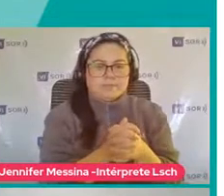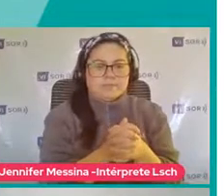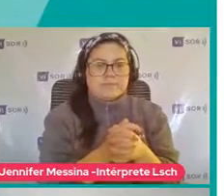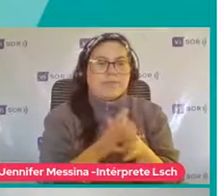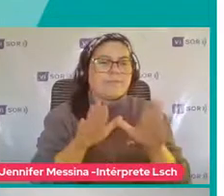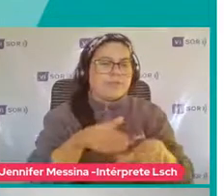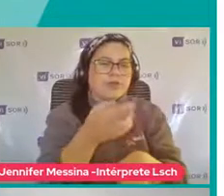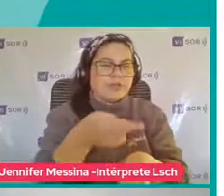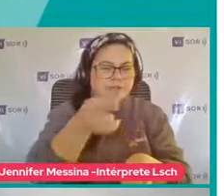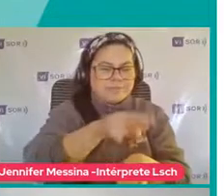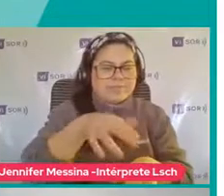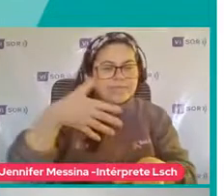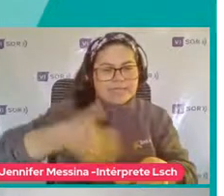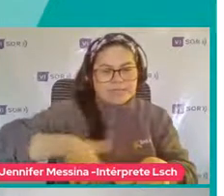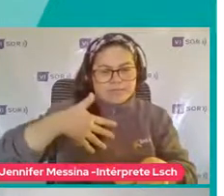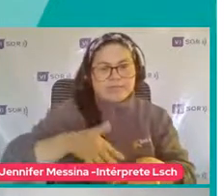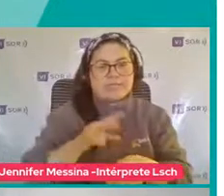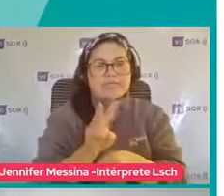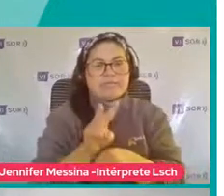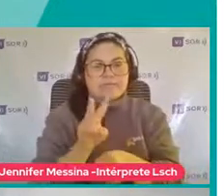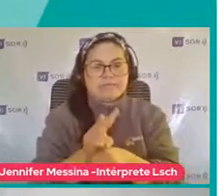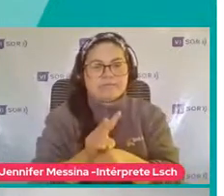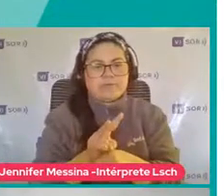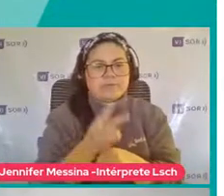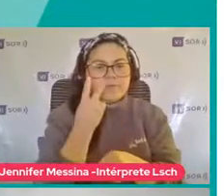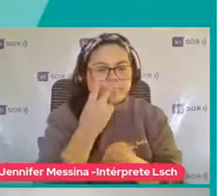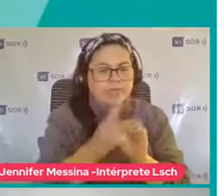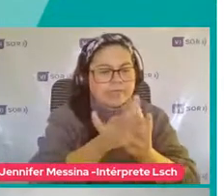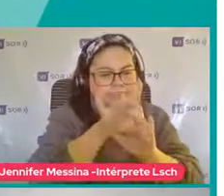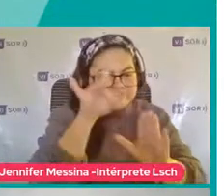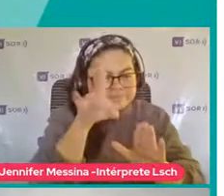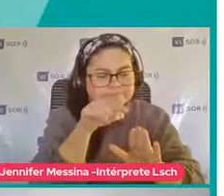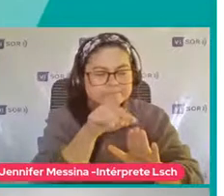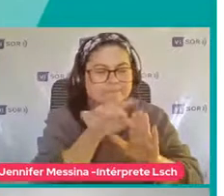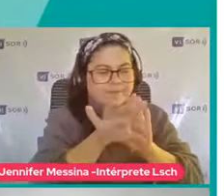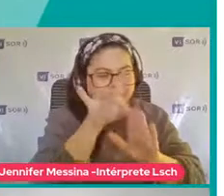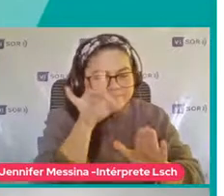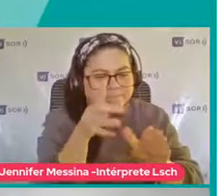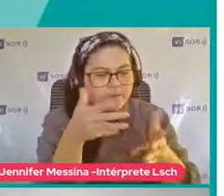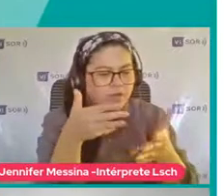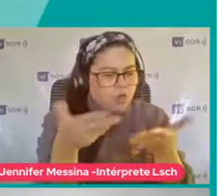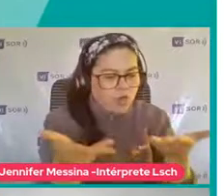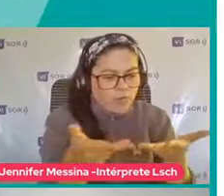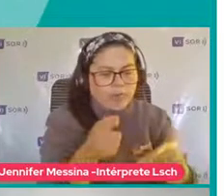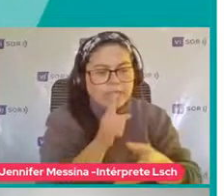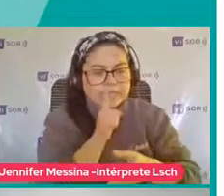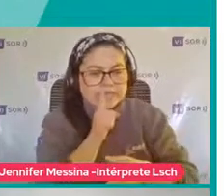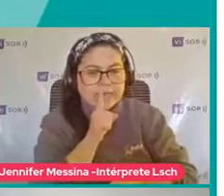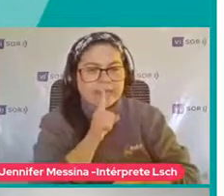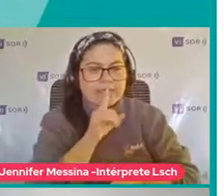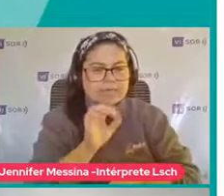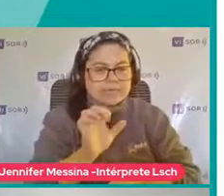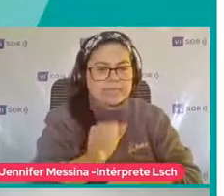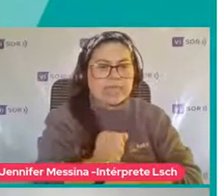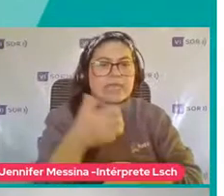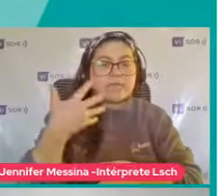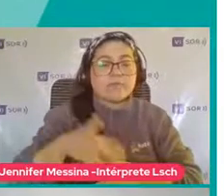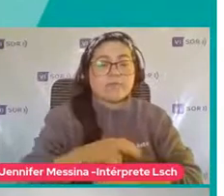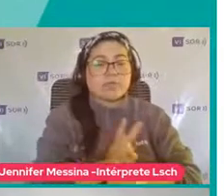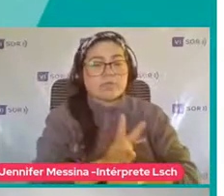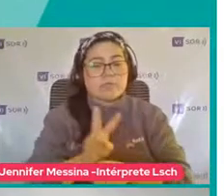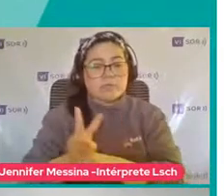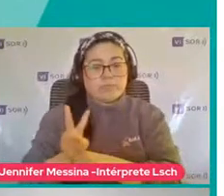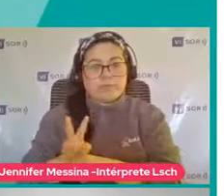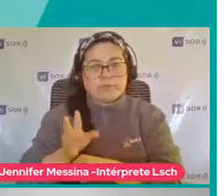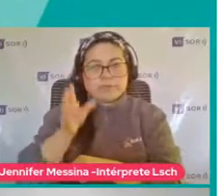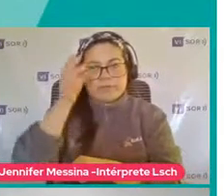labor De ustedes Como educadores De parvulo De la detección temprana Y Es importante Que ustedes Puedan adquirir Algunas herramientas Para que esta